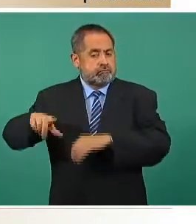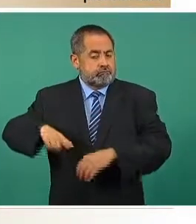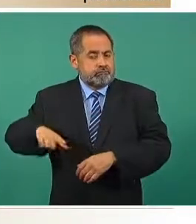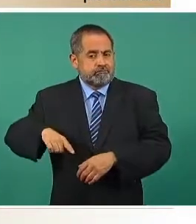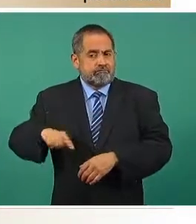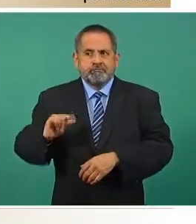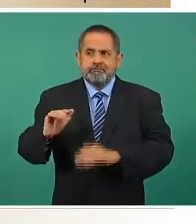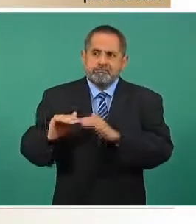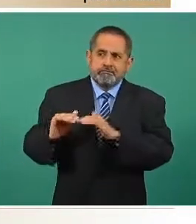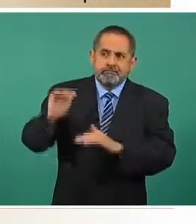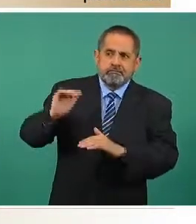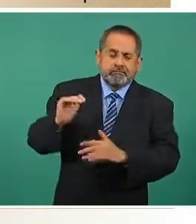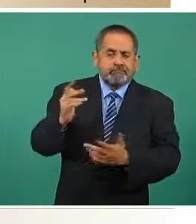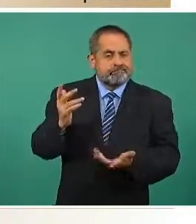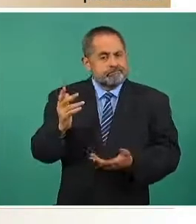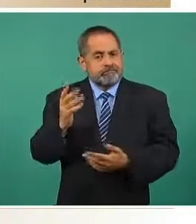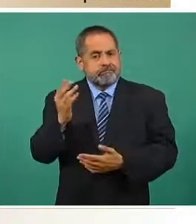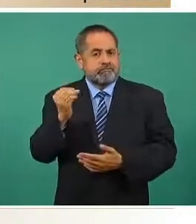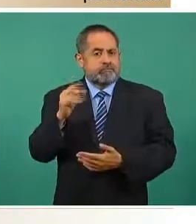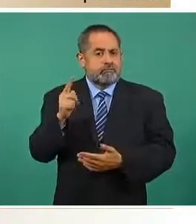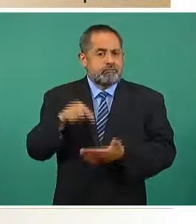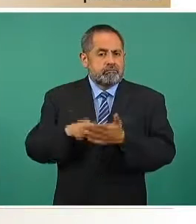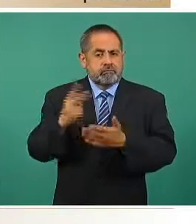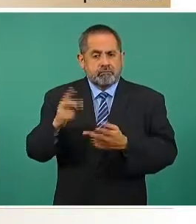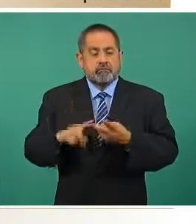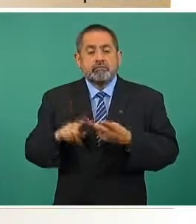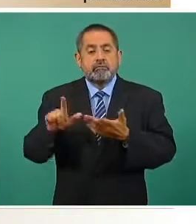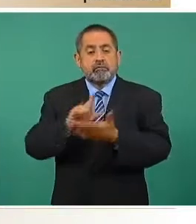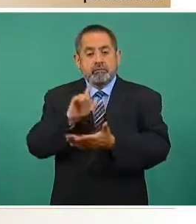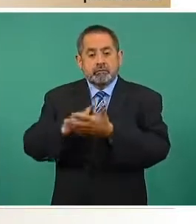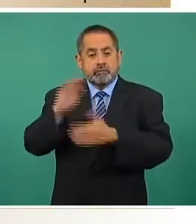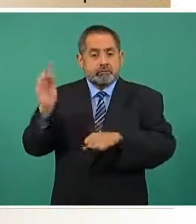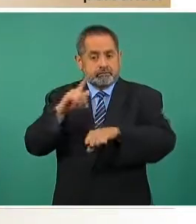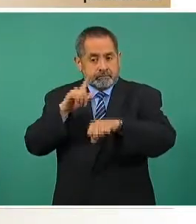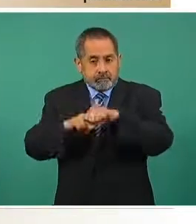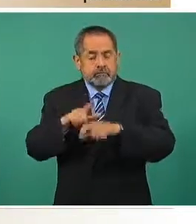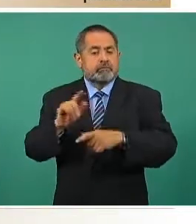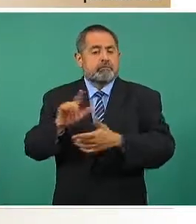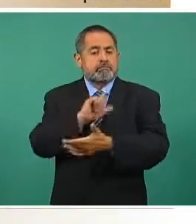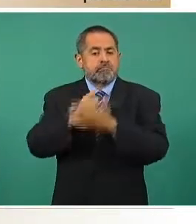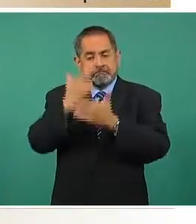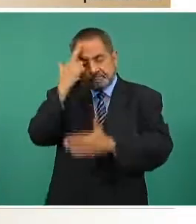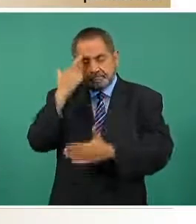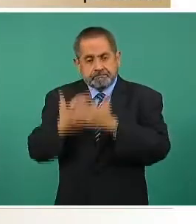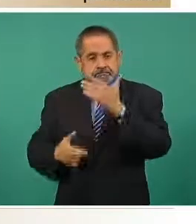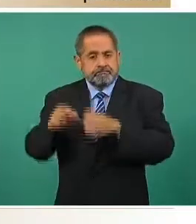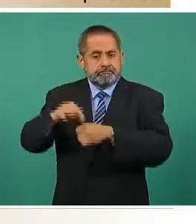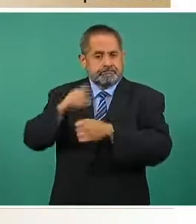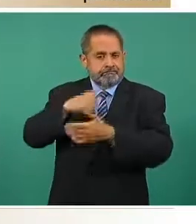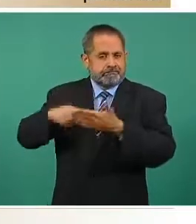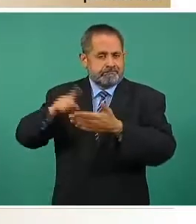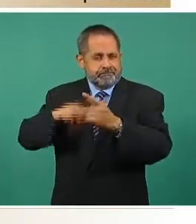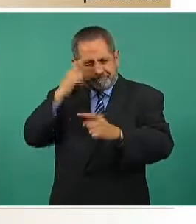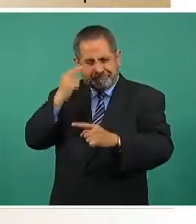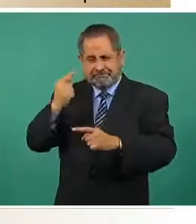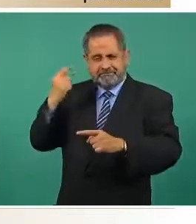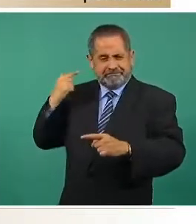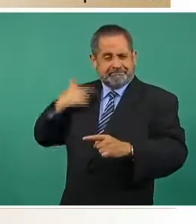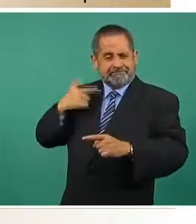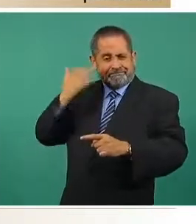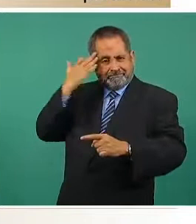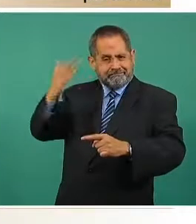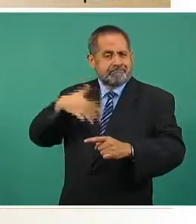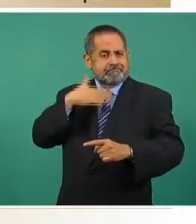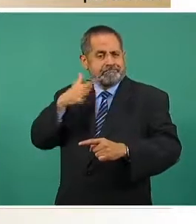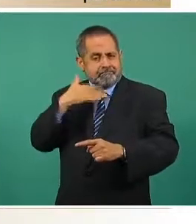.2 y en delitos federales y delitos electorales a raíz de la jornada electoral y